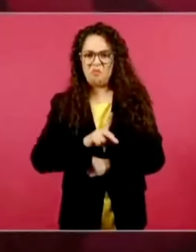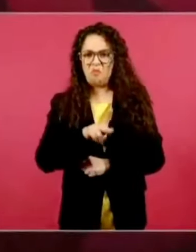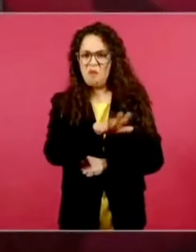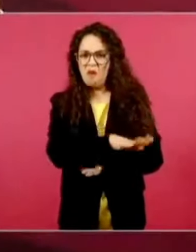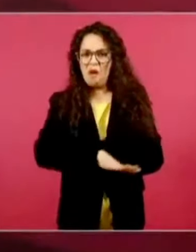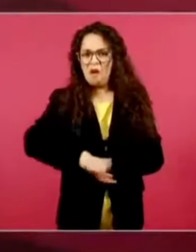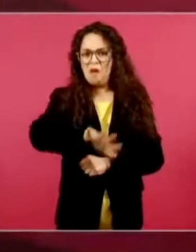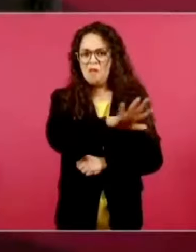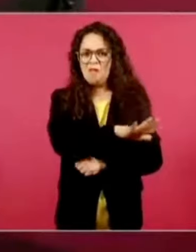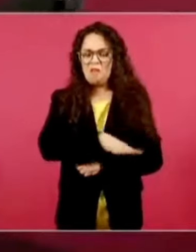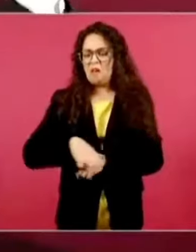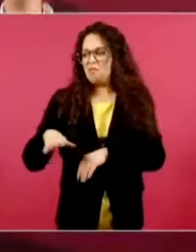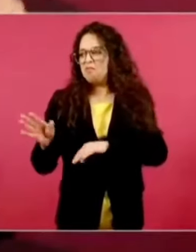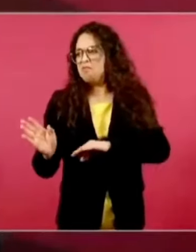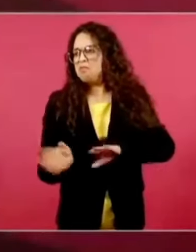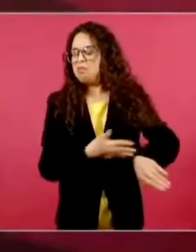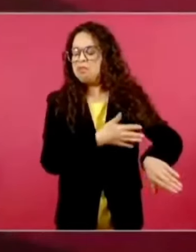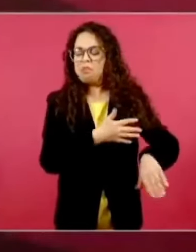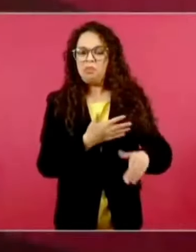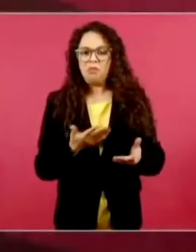van a gobernar este país.